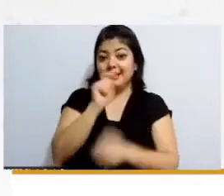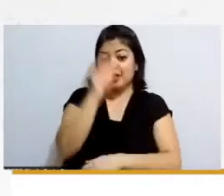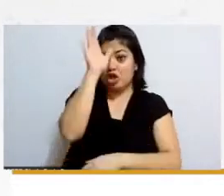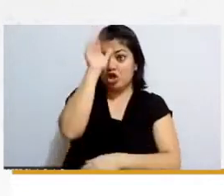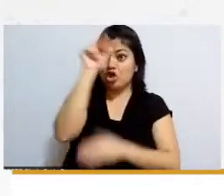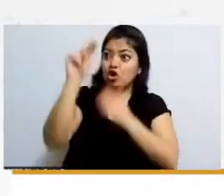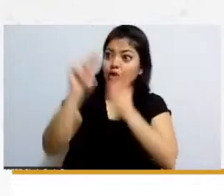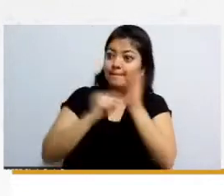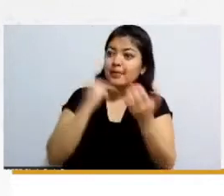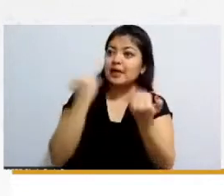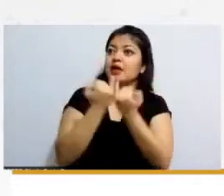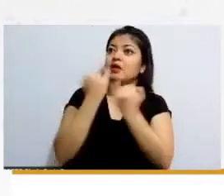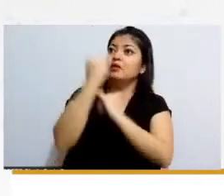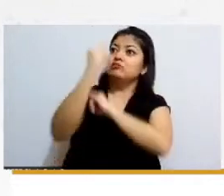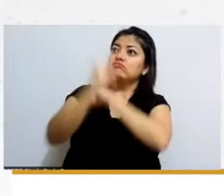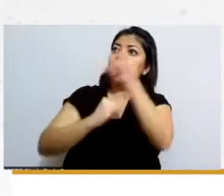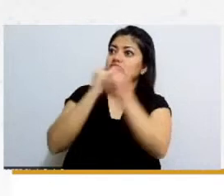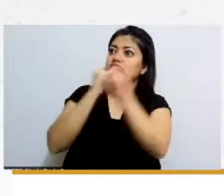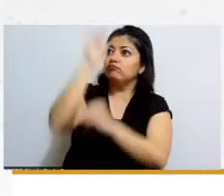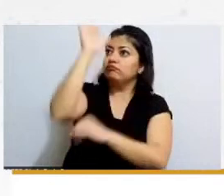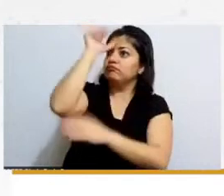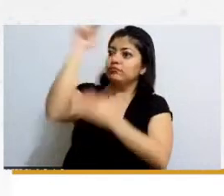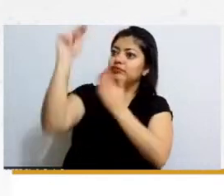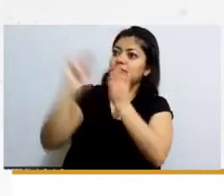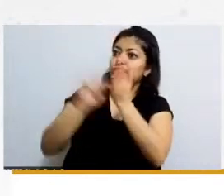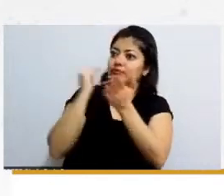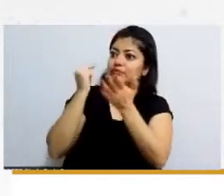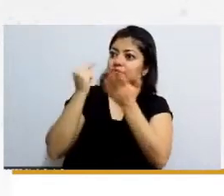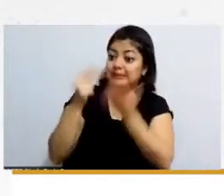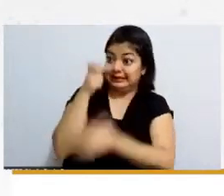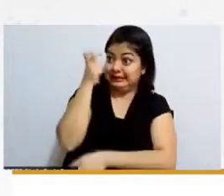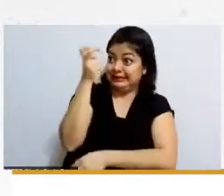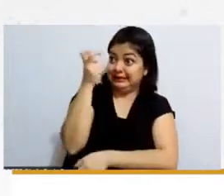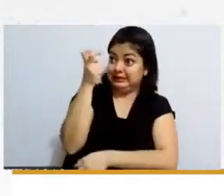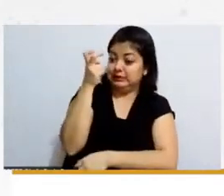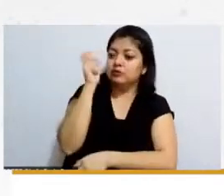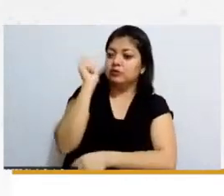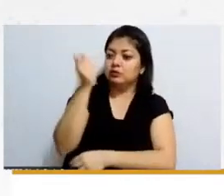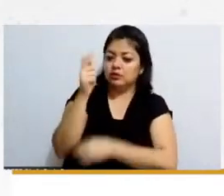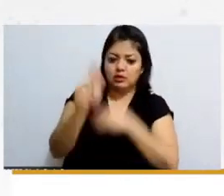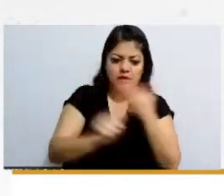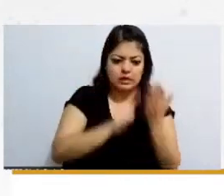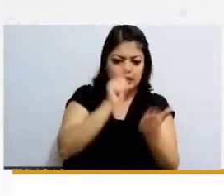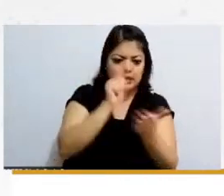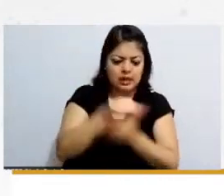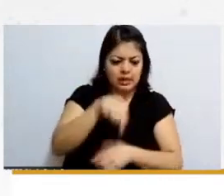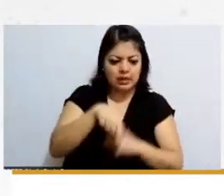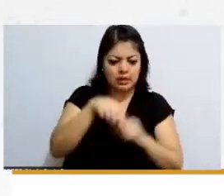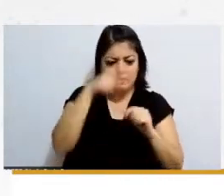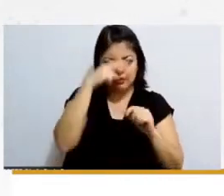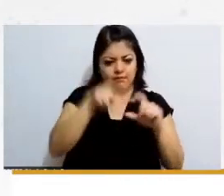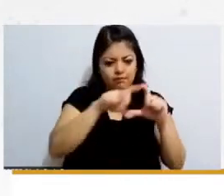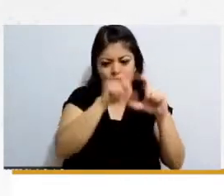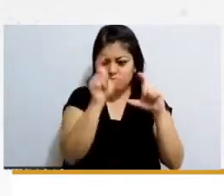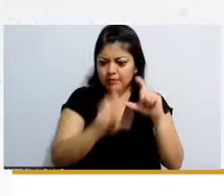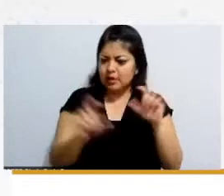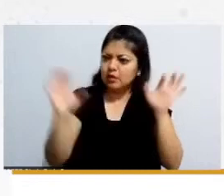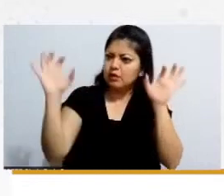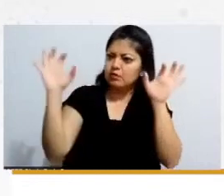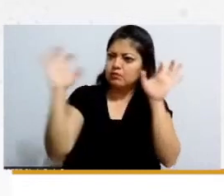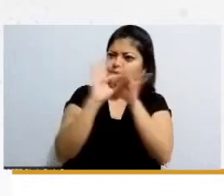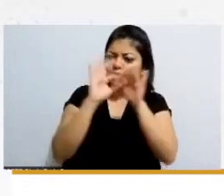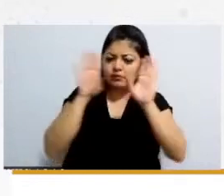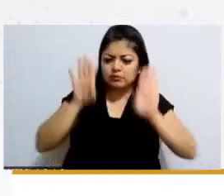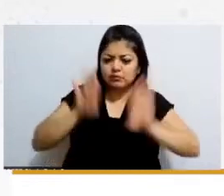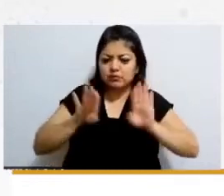internacionales con la este la normativa nacional para darle una solución a un